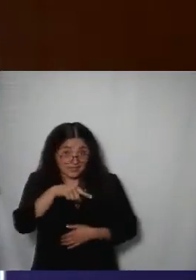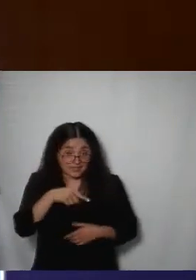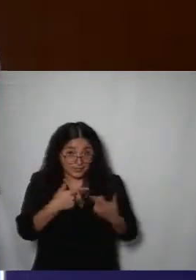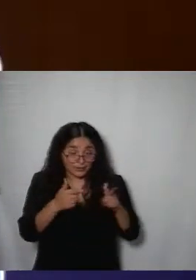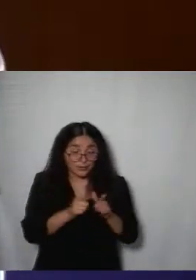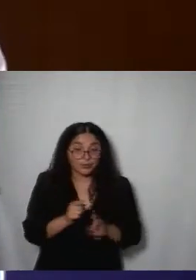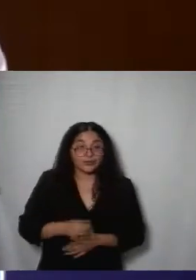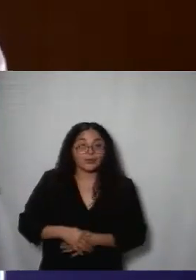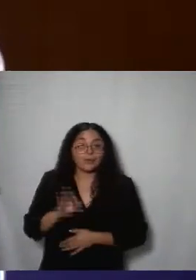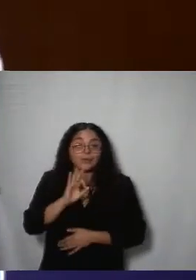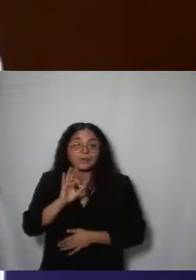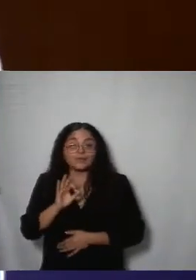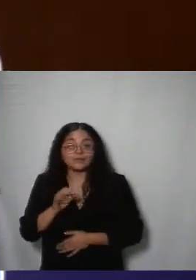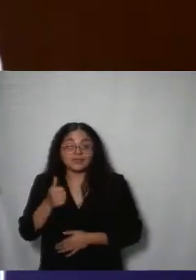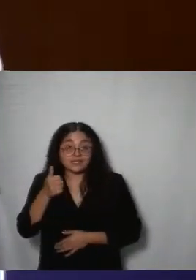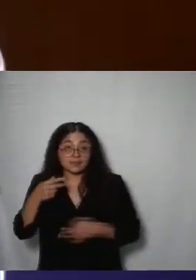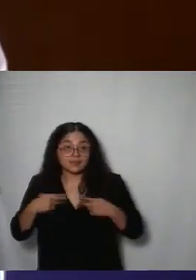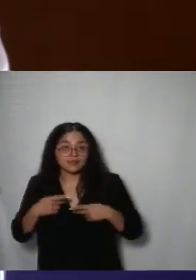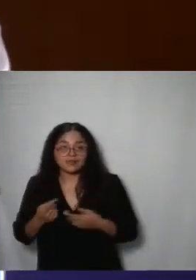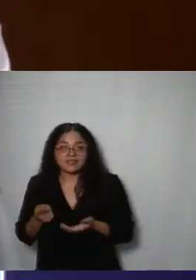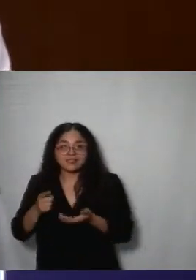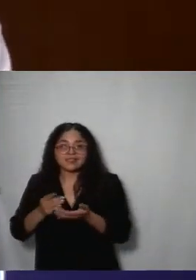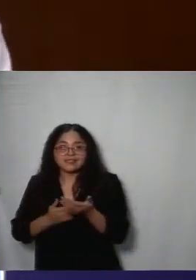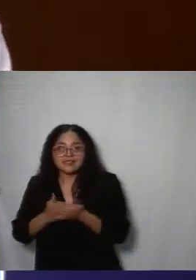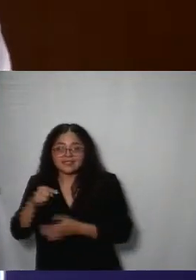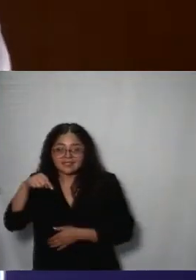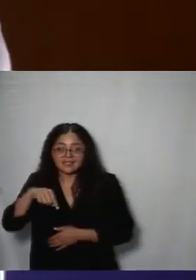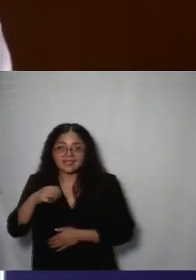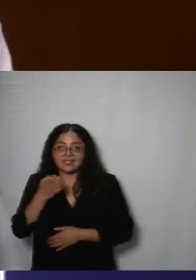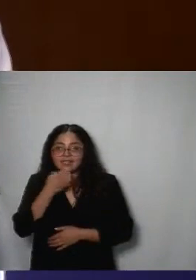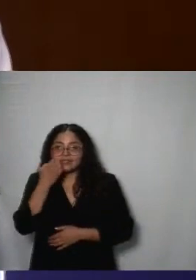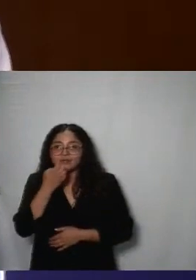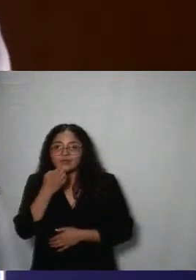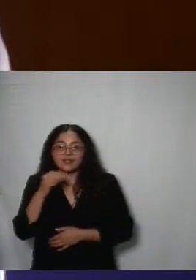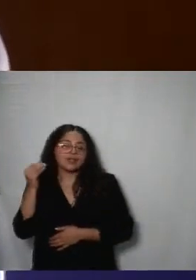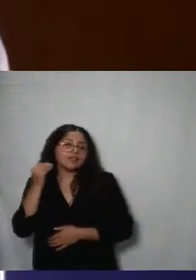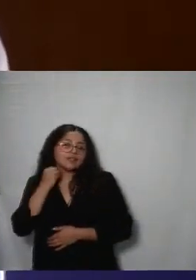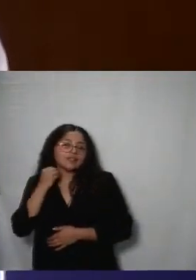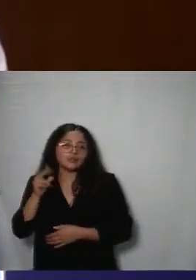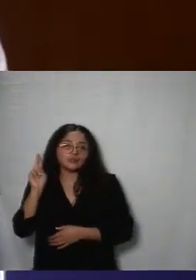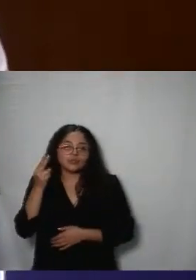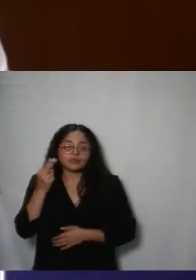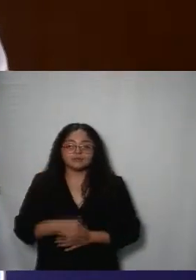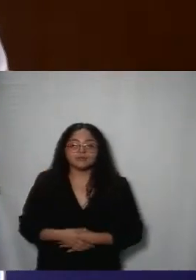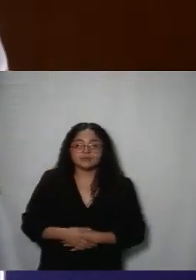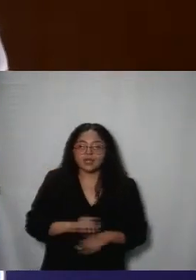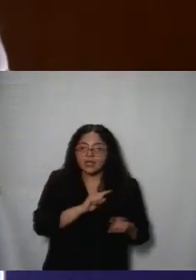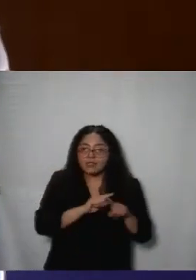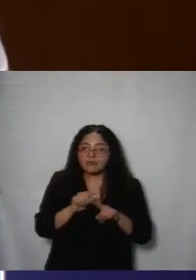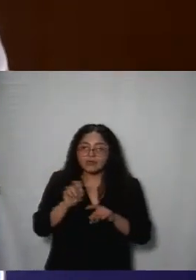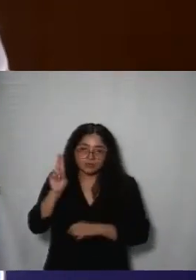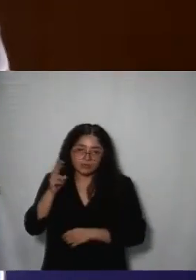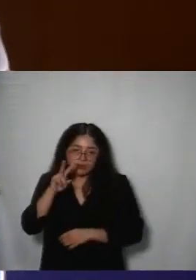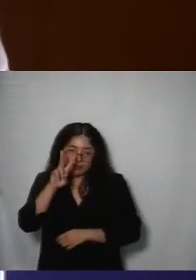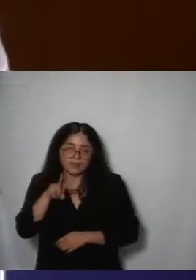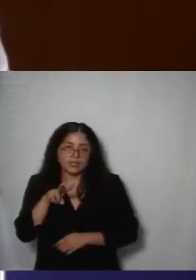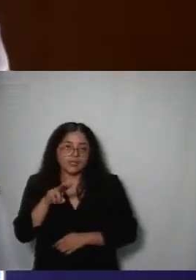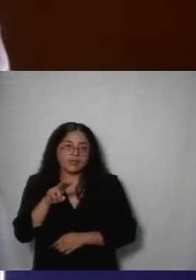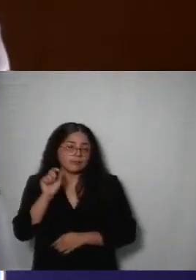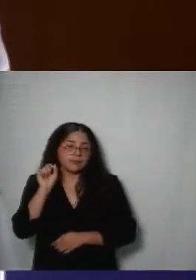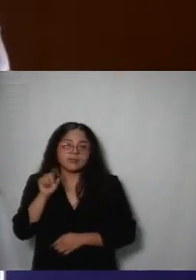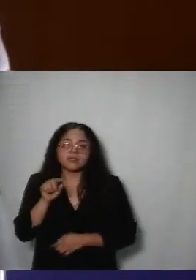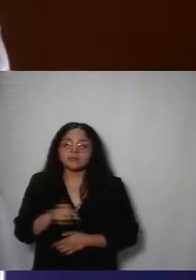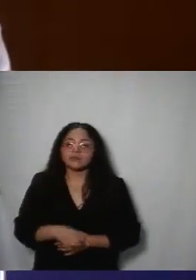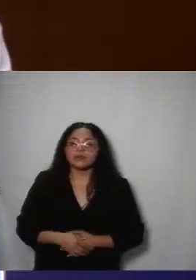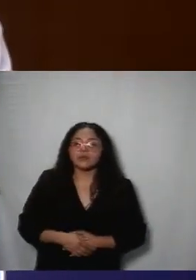interdisciplinario también de diversas universidades y pues sí instituciones